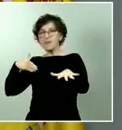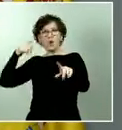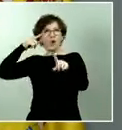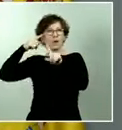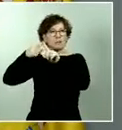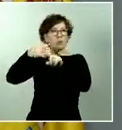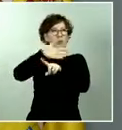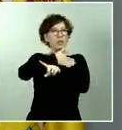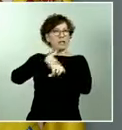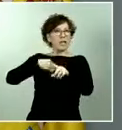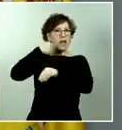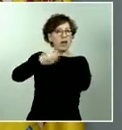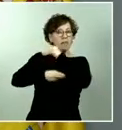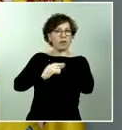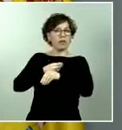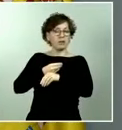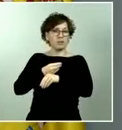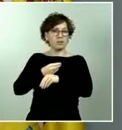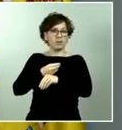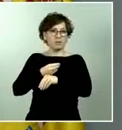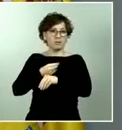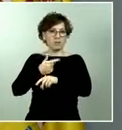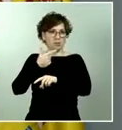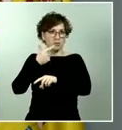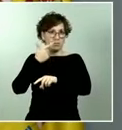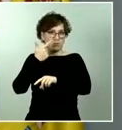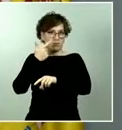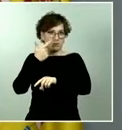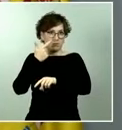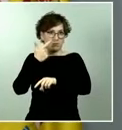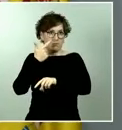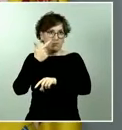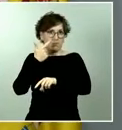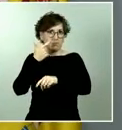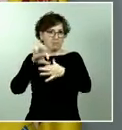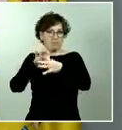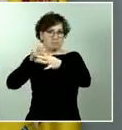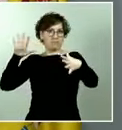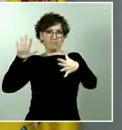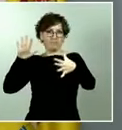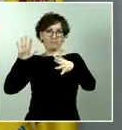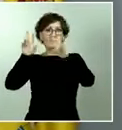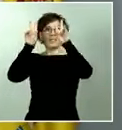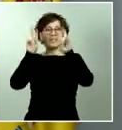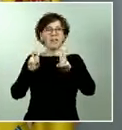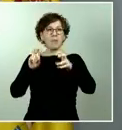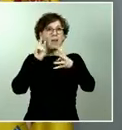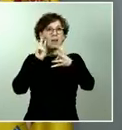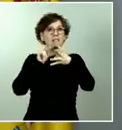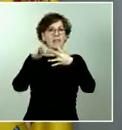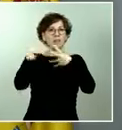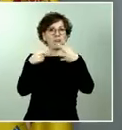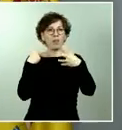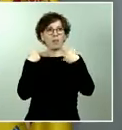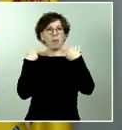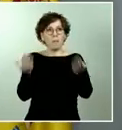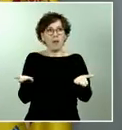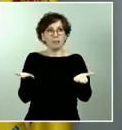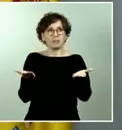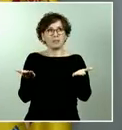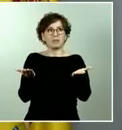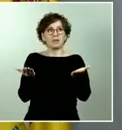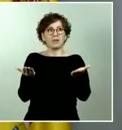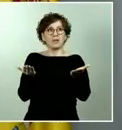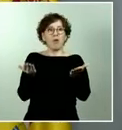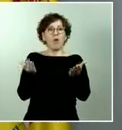tiene nada que ver con la mayor o menor transparencia con la mayor o menor información pública no obstante decir que el portal